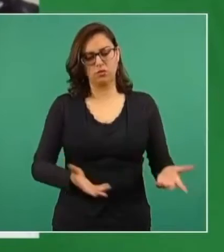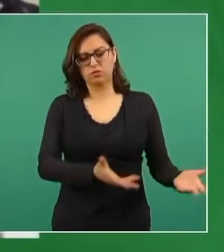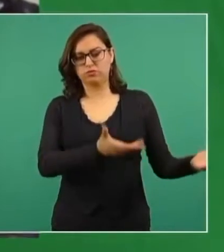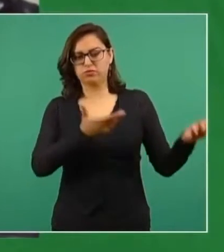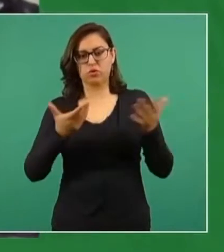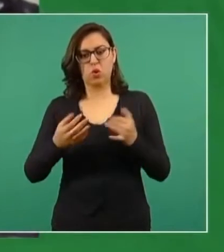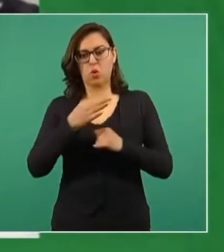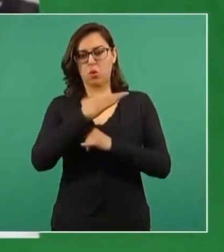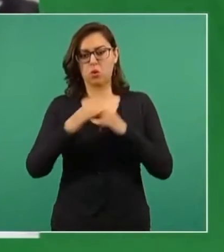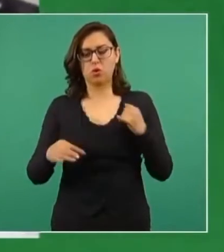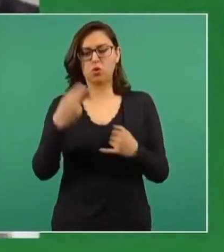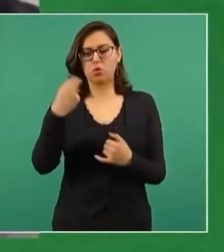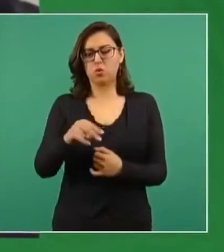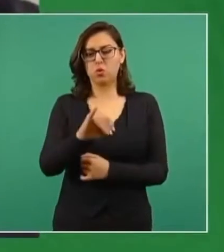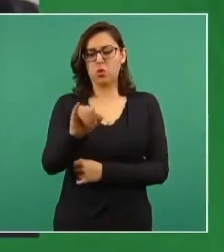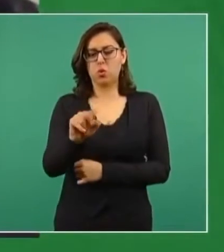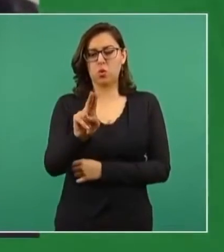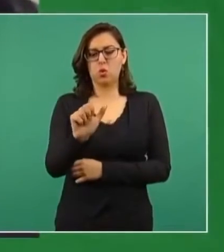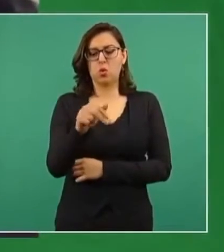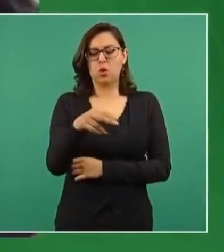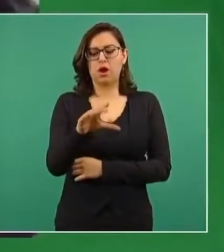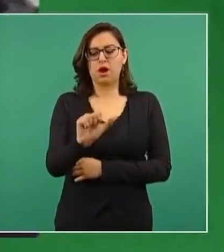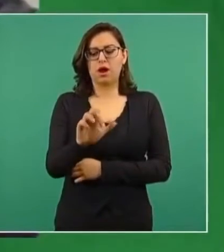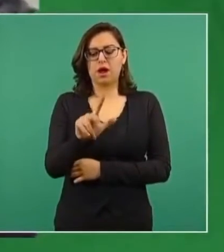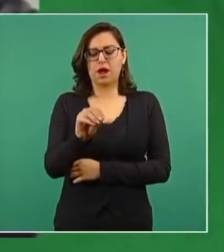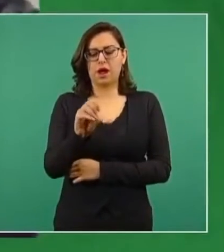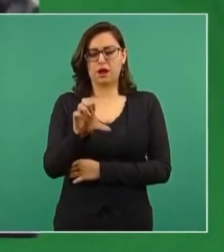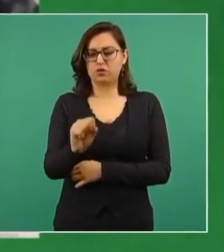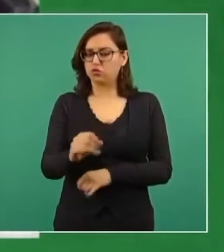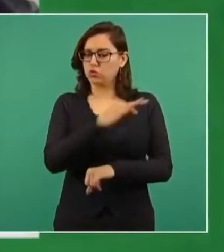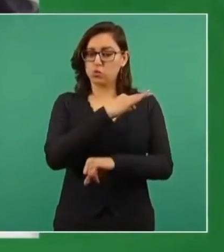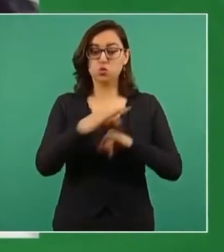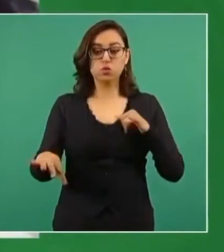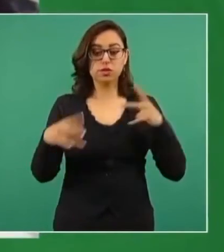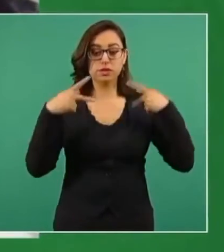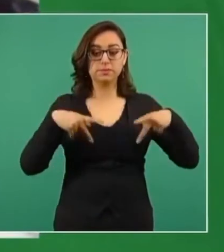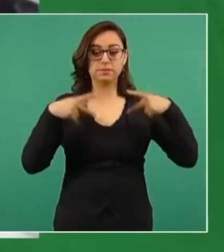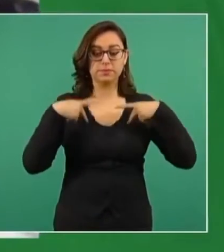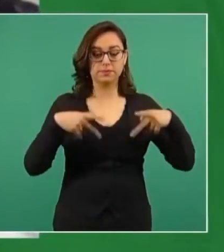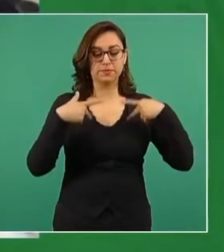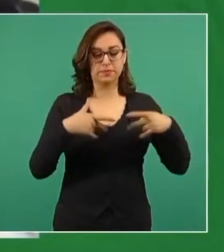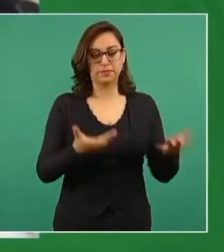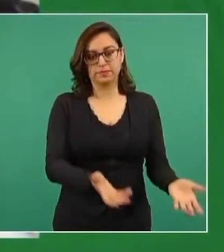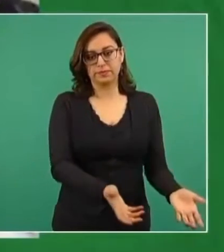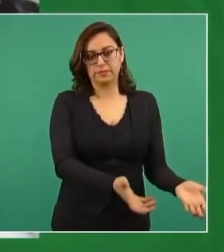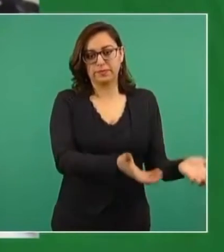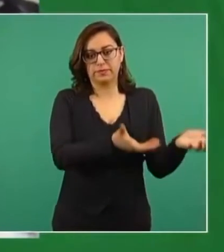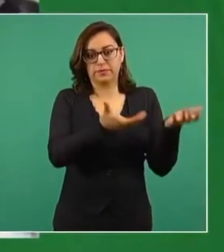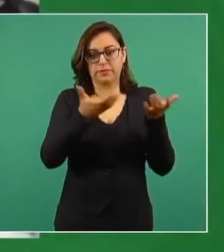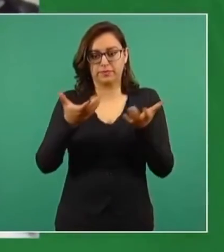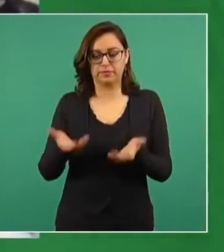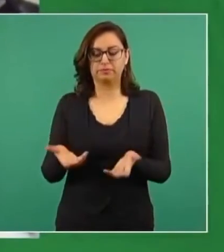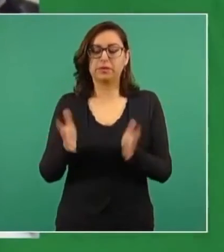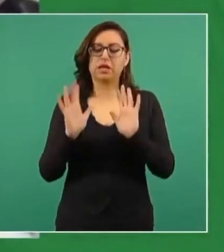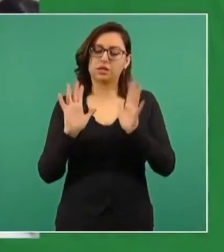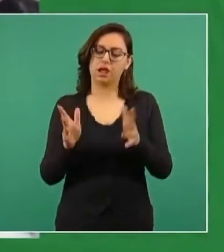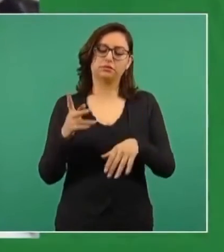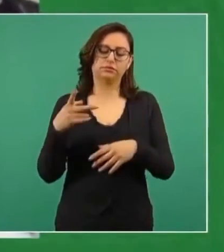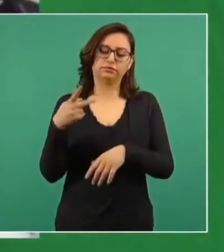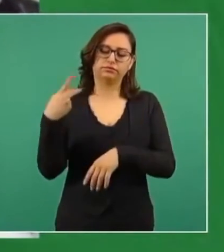con el nombre de Juan Carlos, que en estos momentos ya se encuentra con su familia.